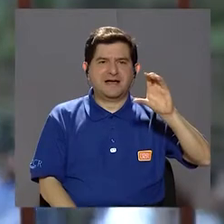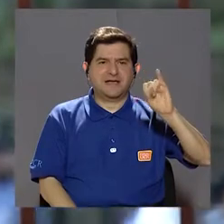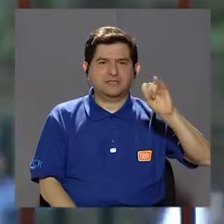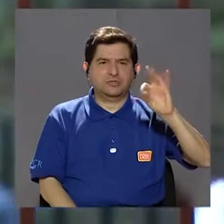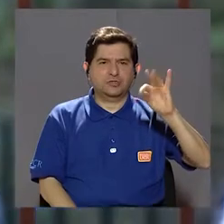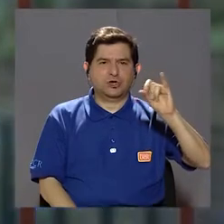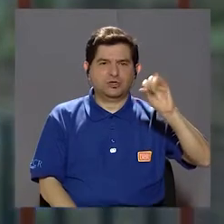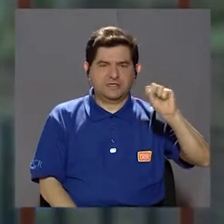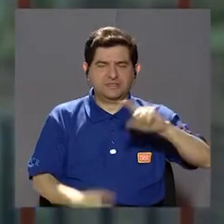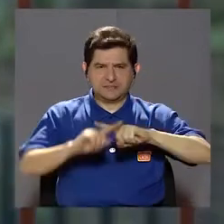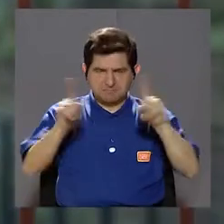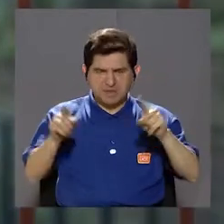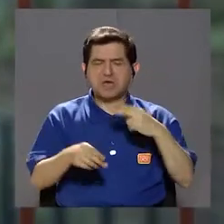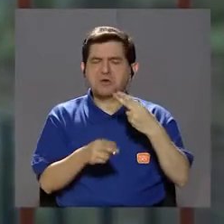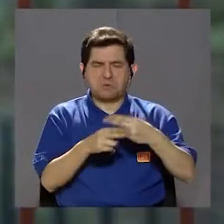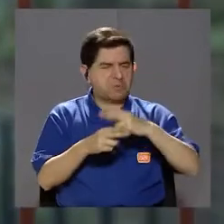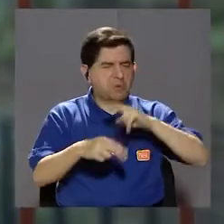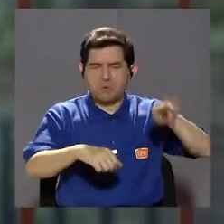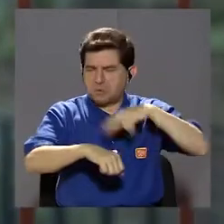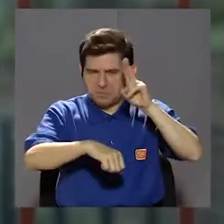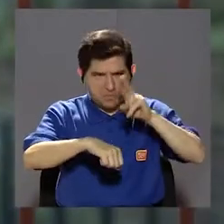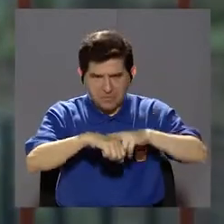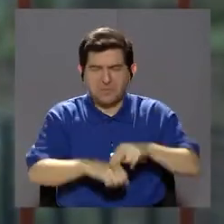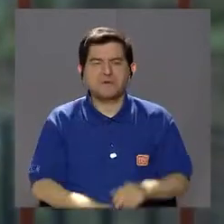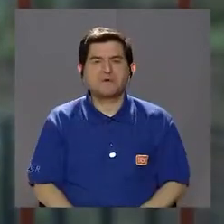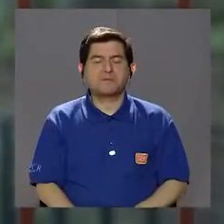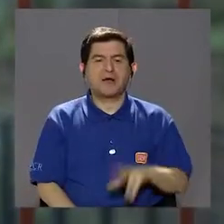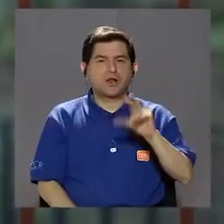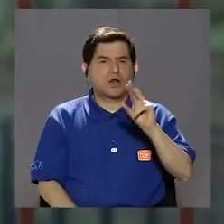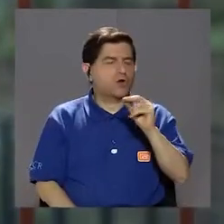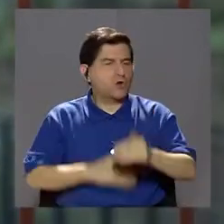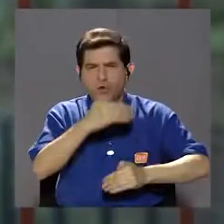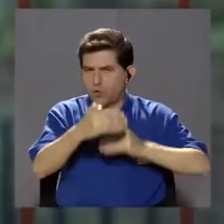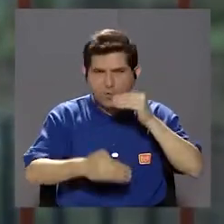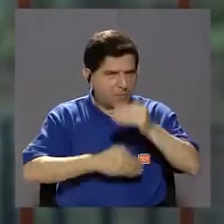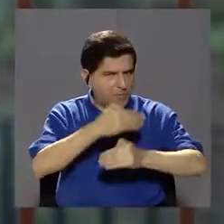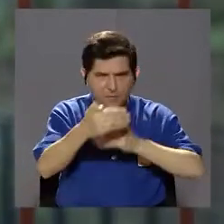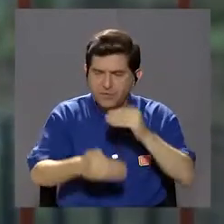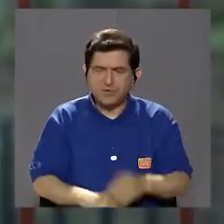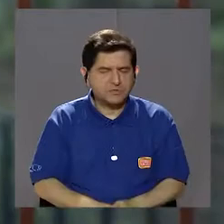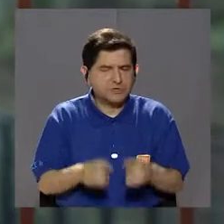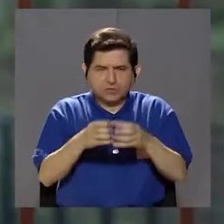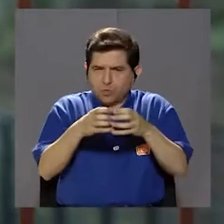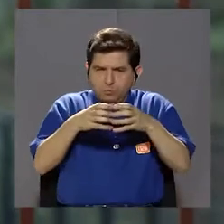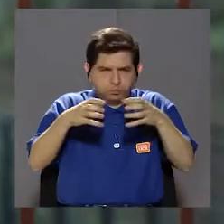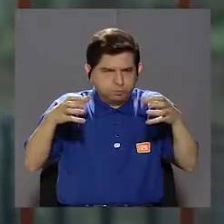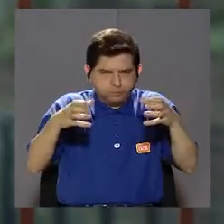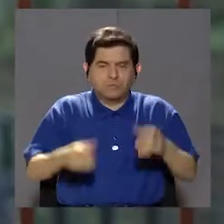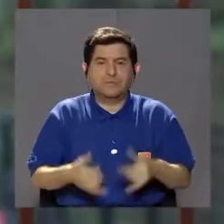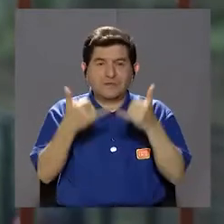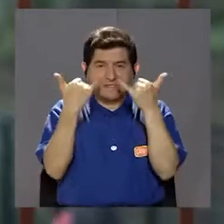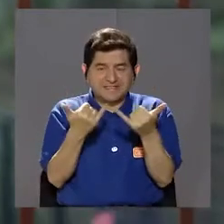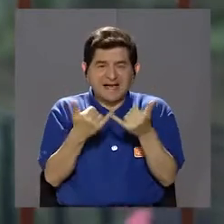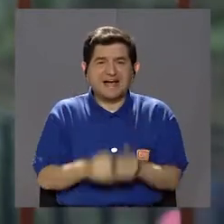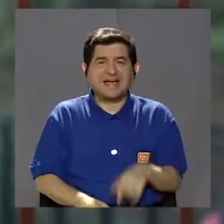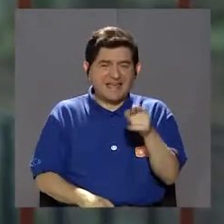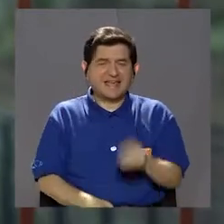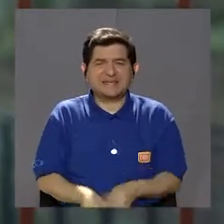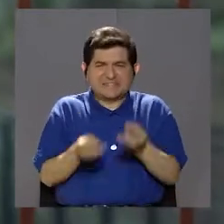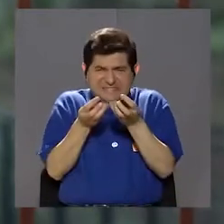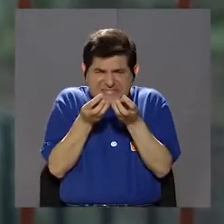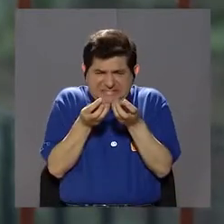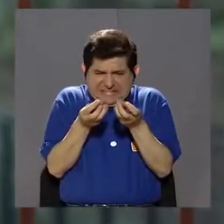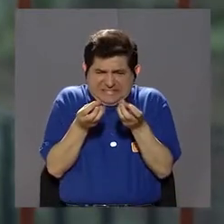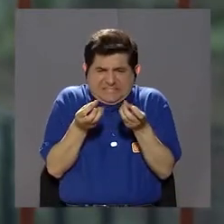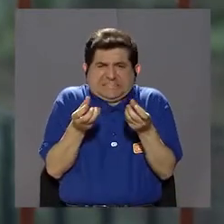para términos más comunes lo vamos a llamar facitis, que ya no es un proceso inflamatorio del tendón de la fascia, sino es un proceso